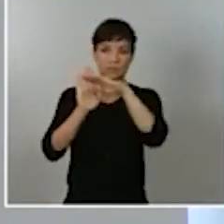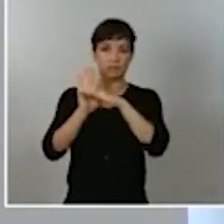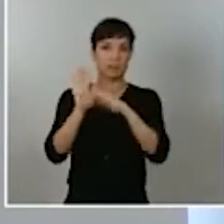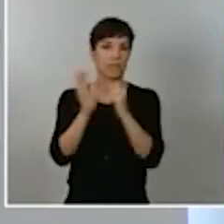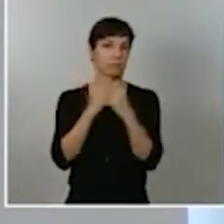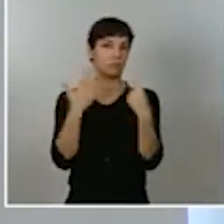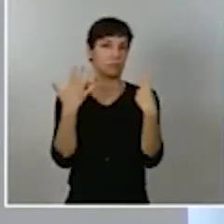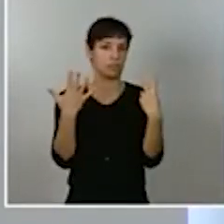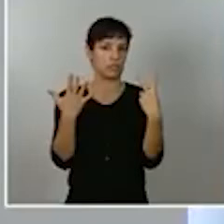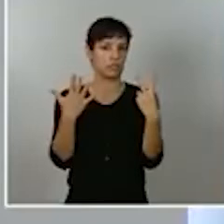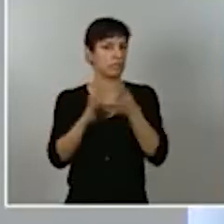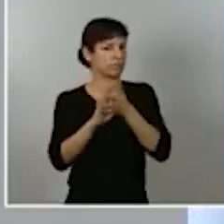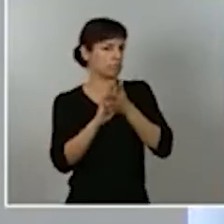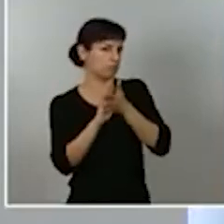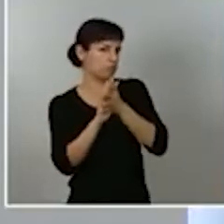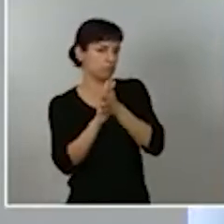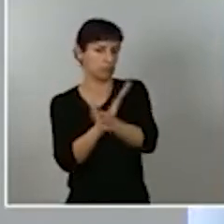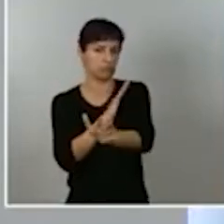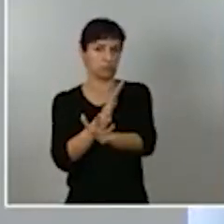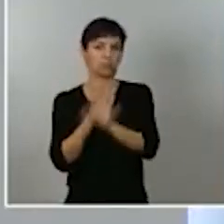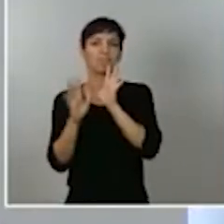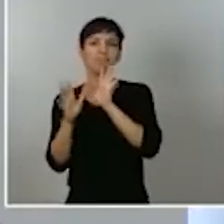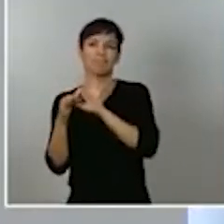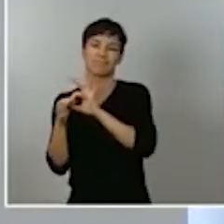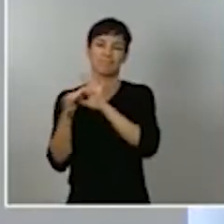y se remite a la legislación